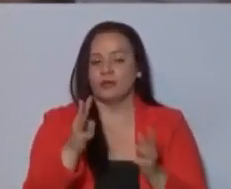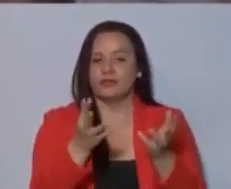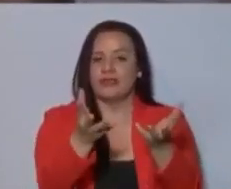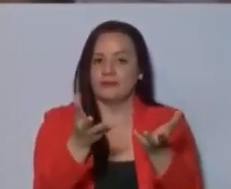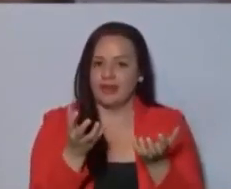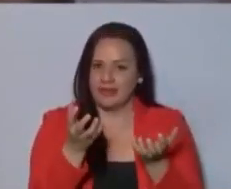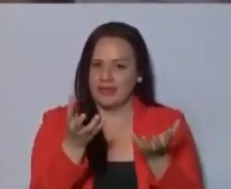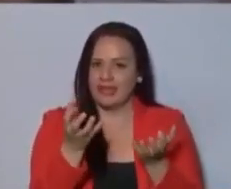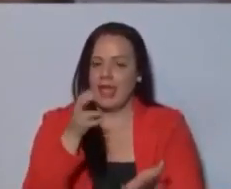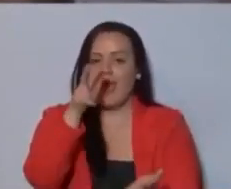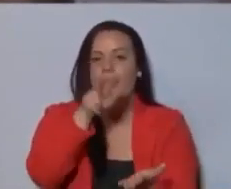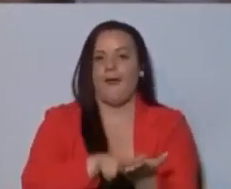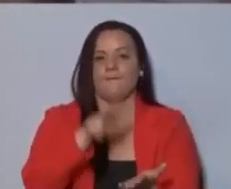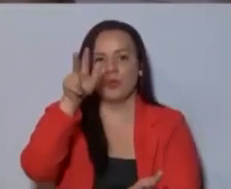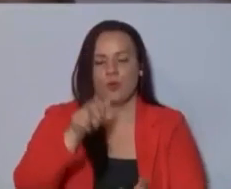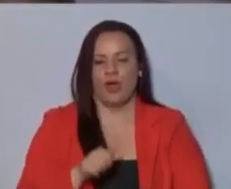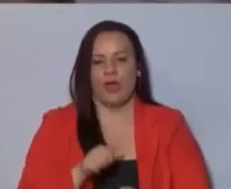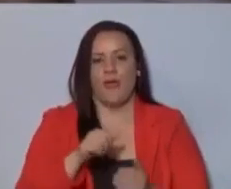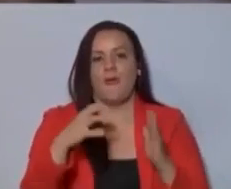aprobar.